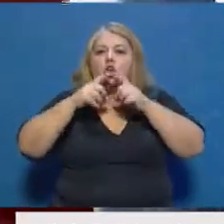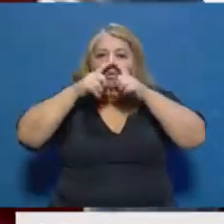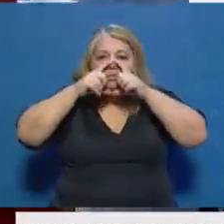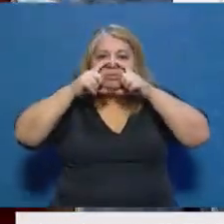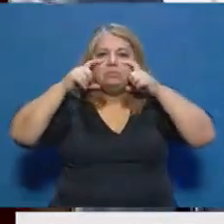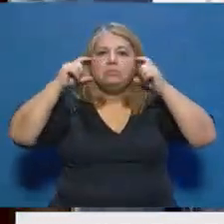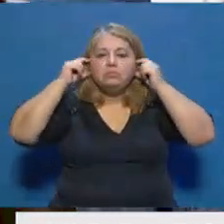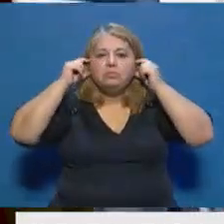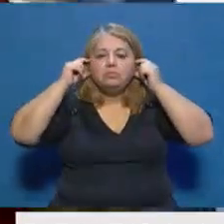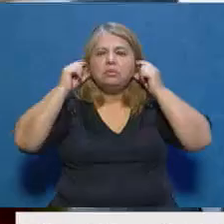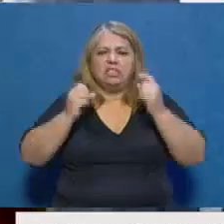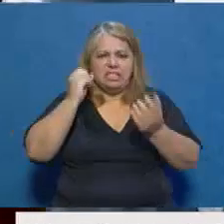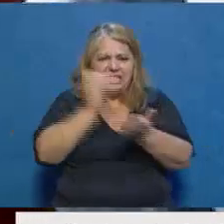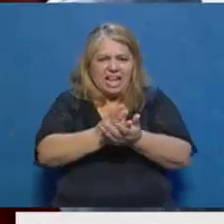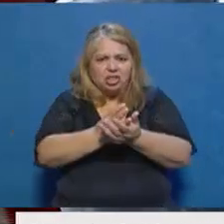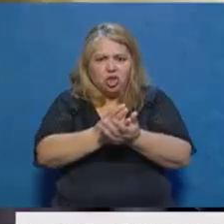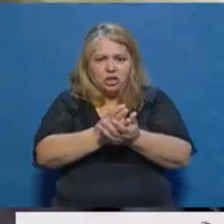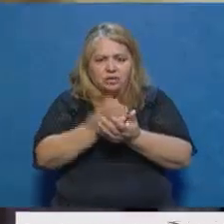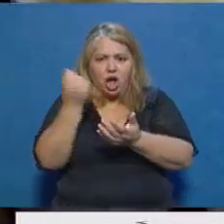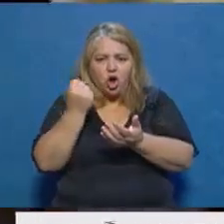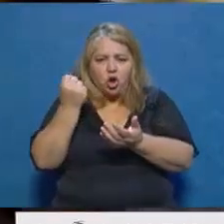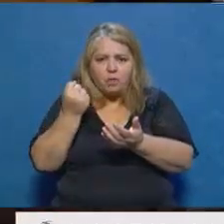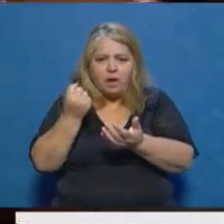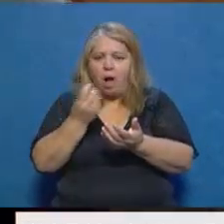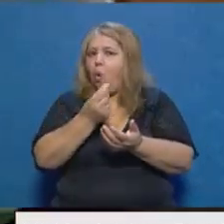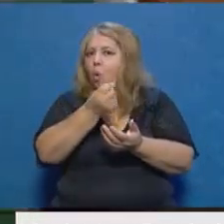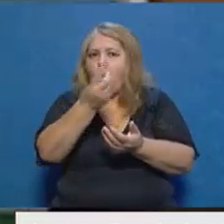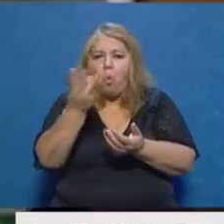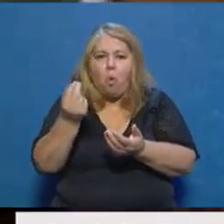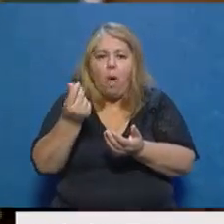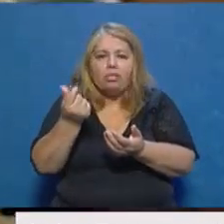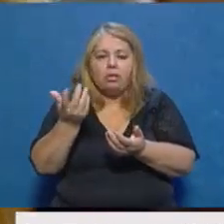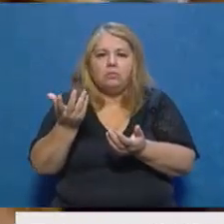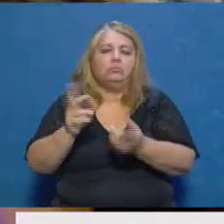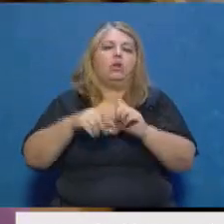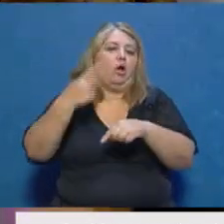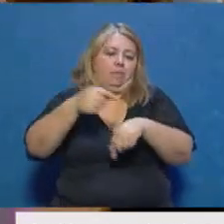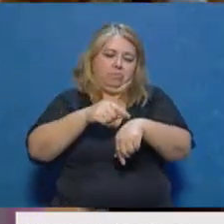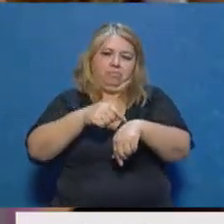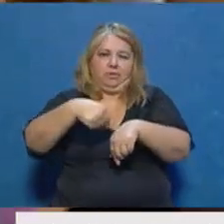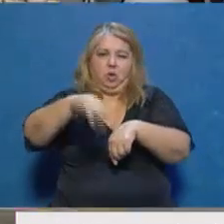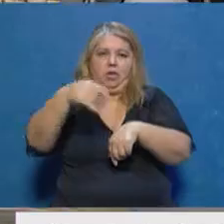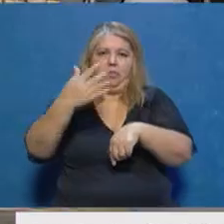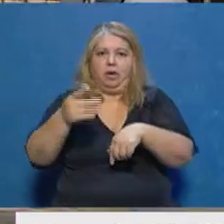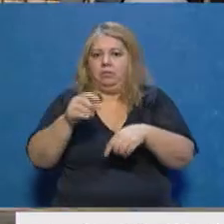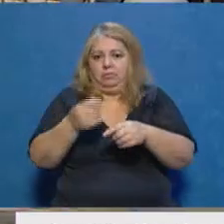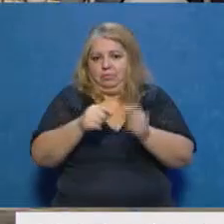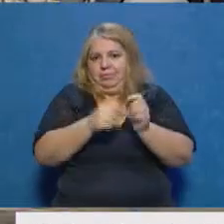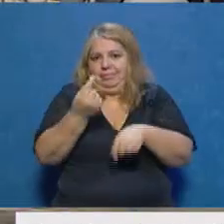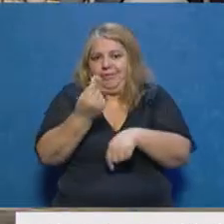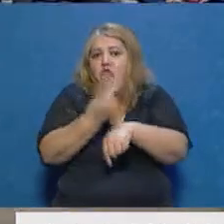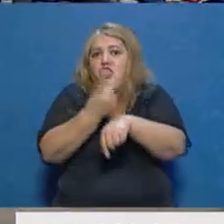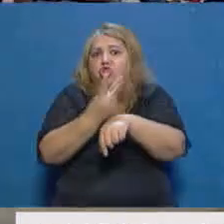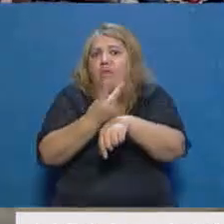económica el tuit. Exactamente, dice... Pero no dice de cuánto, No dice cuánto, seguramente vamos a conocerlo en los próximos minutos. Imagínate, esto lo escribió hace dos